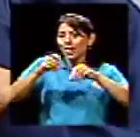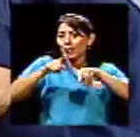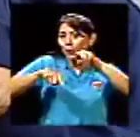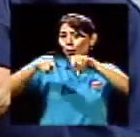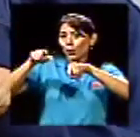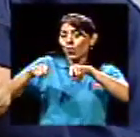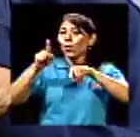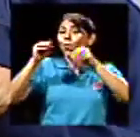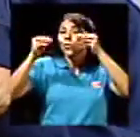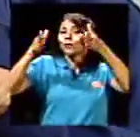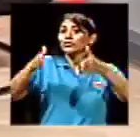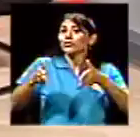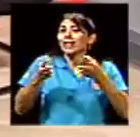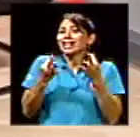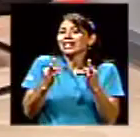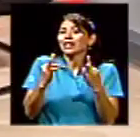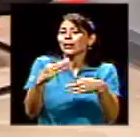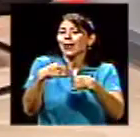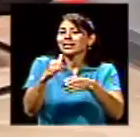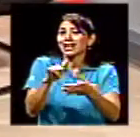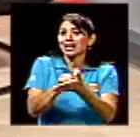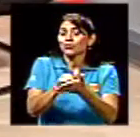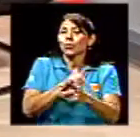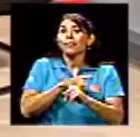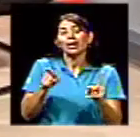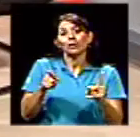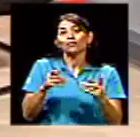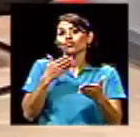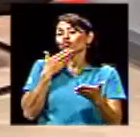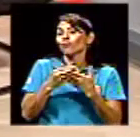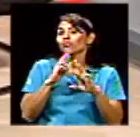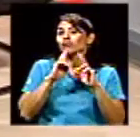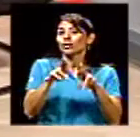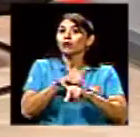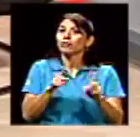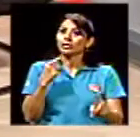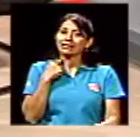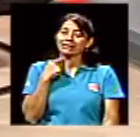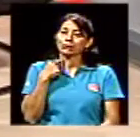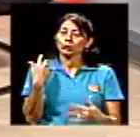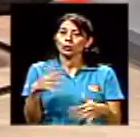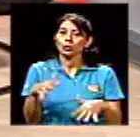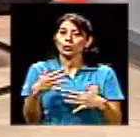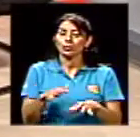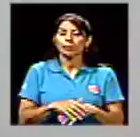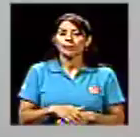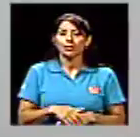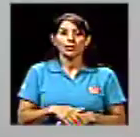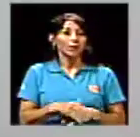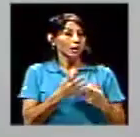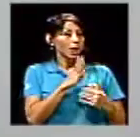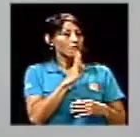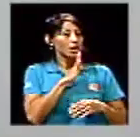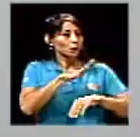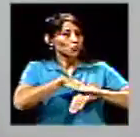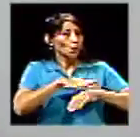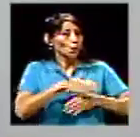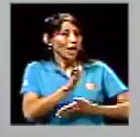ahí tuvo unos resultados. Pero esos estudios son muy caros, ¿verdad? Dar el seguimiento, un panel es bien caro. Hablando de caros y eso,